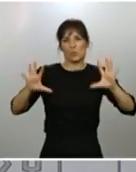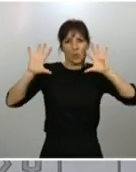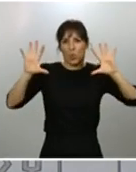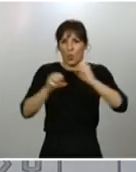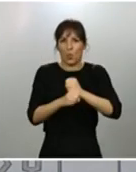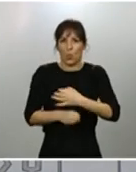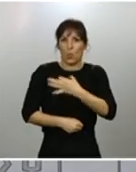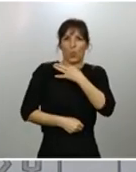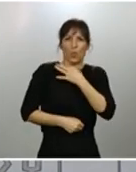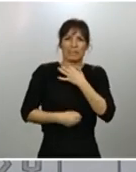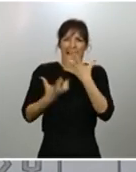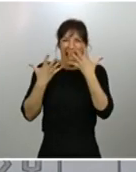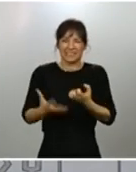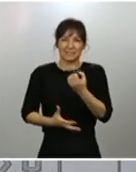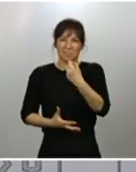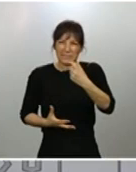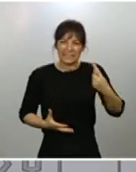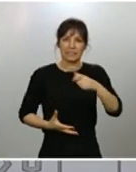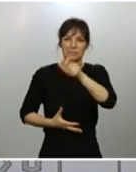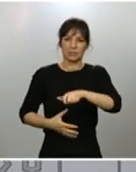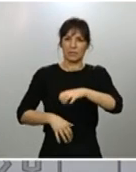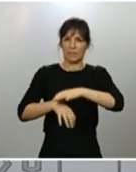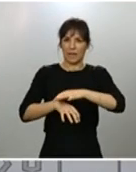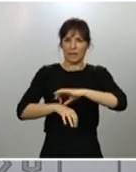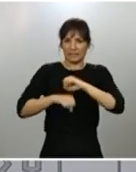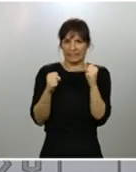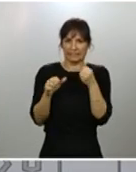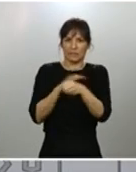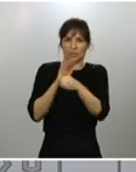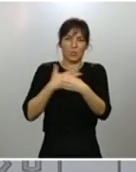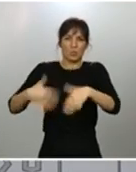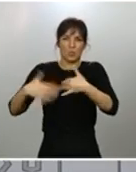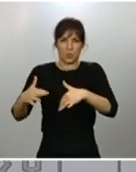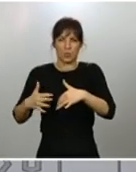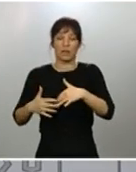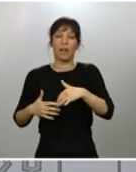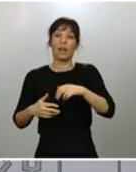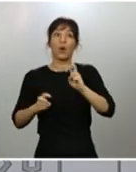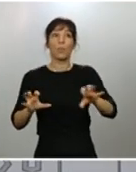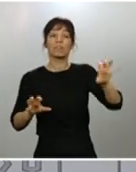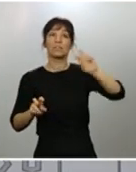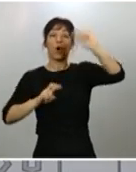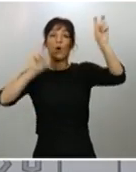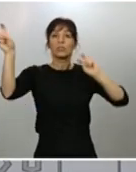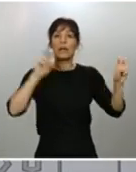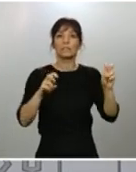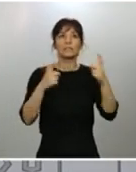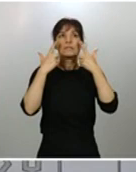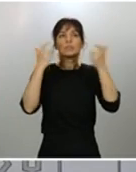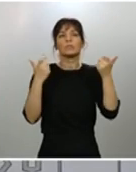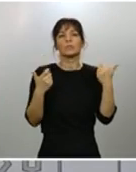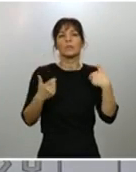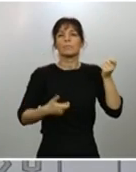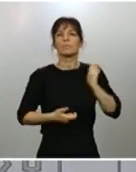de pacientes hospitalizados y una presión muy alta. En otras comunidades autónomas están detectando incidencias menores entre el personal